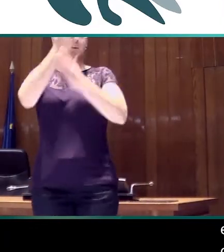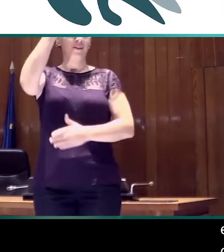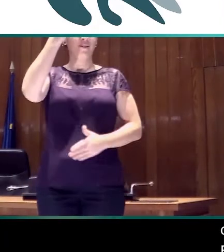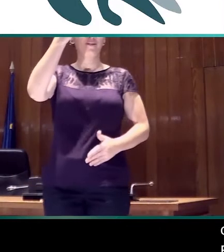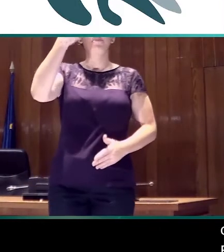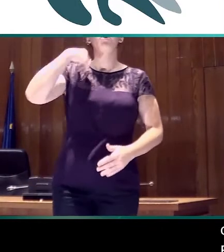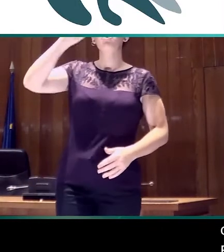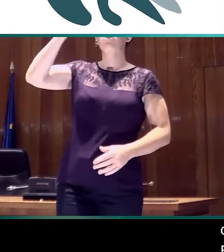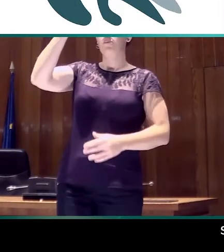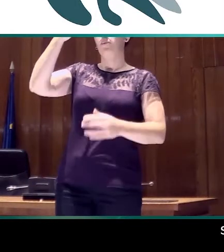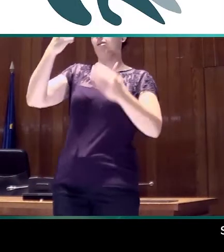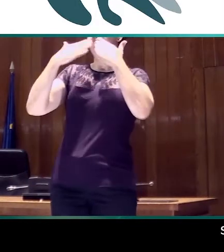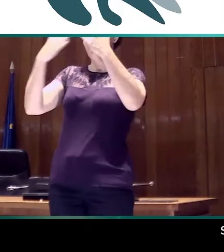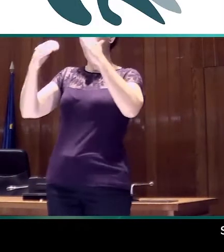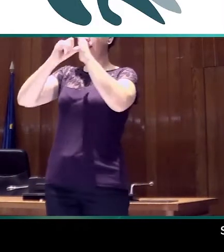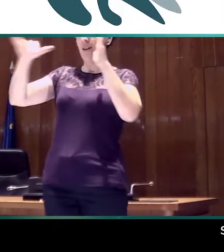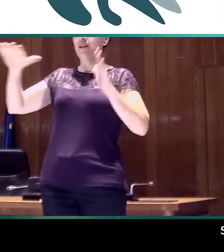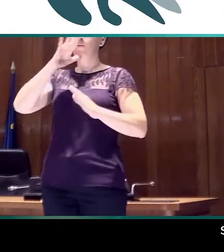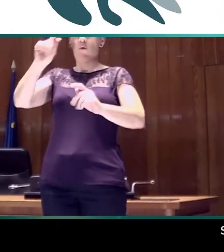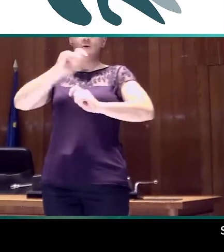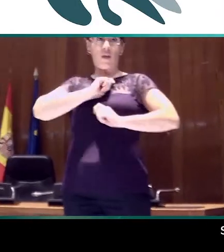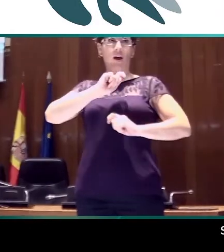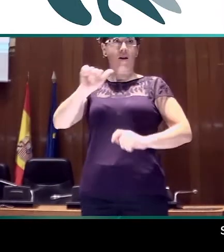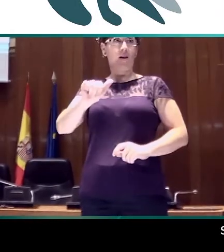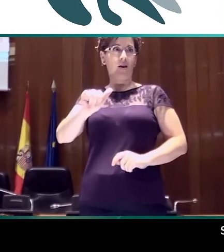quiero dar las gracias al CNLSE por permitirme,